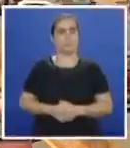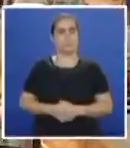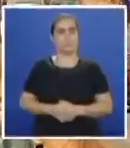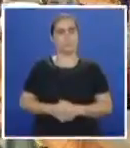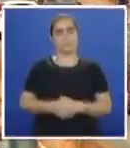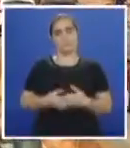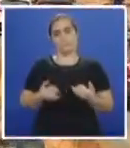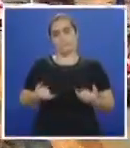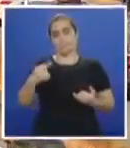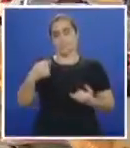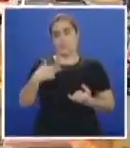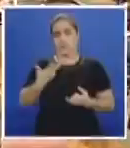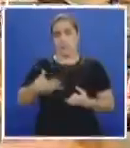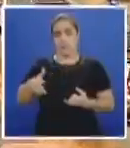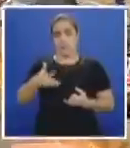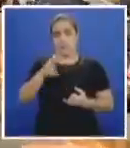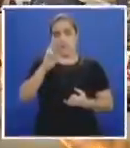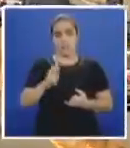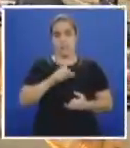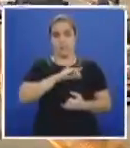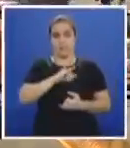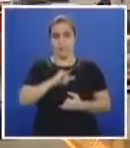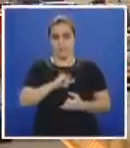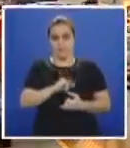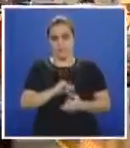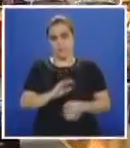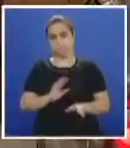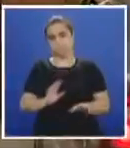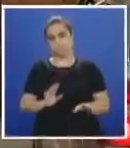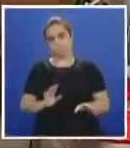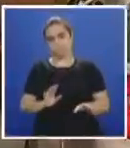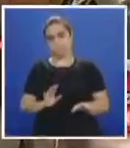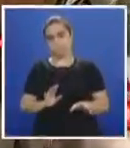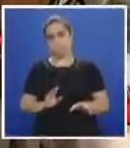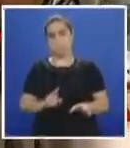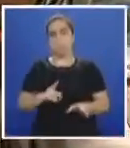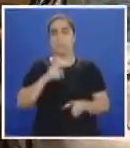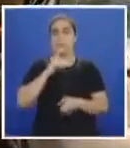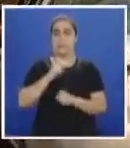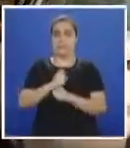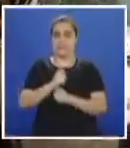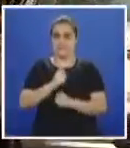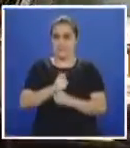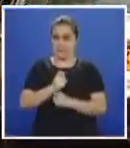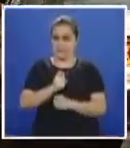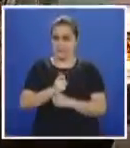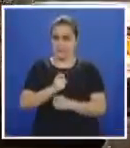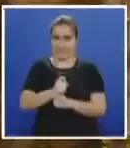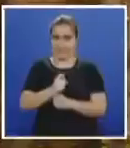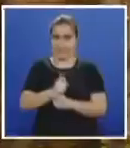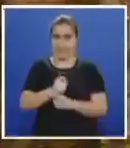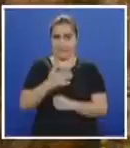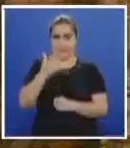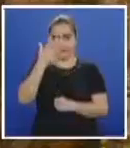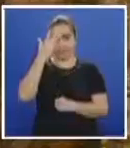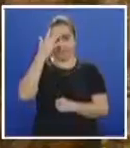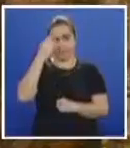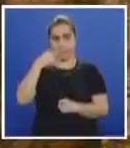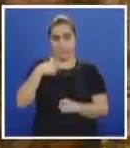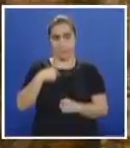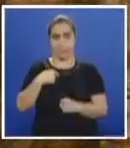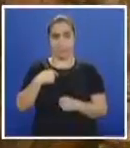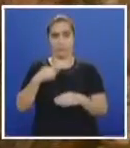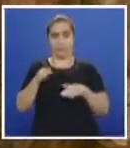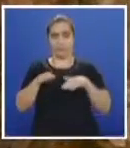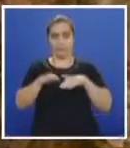Pues a ver, la movilidad en el sur de Cali se pone complicada a medida en que vos te vas acercando